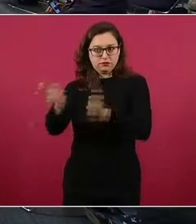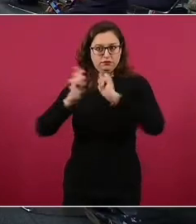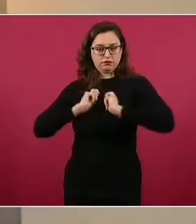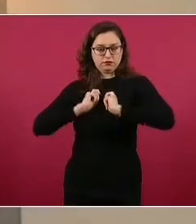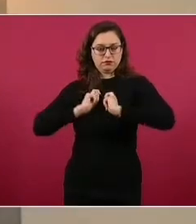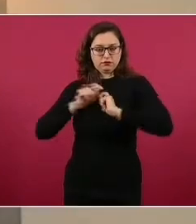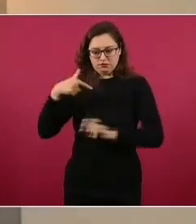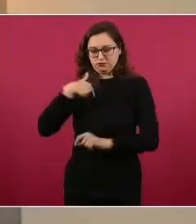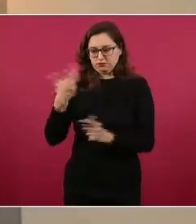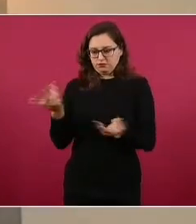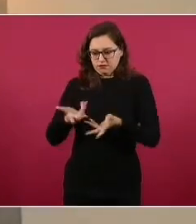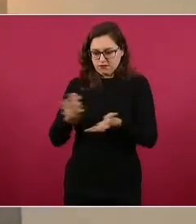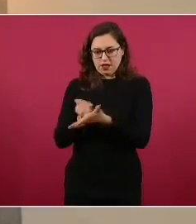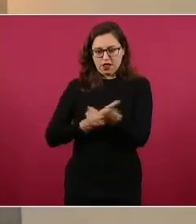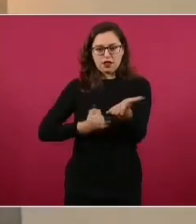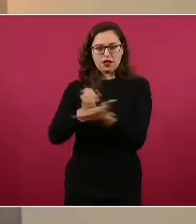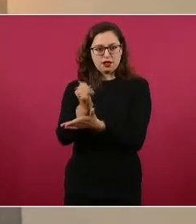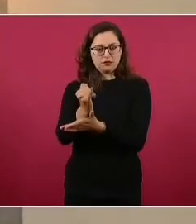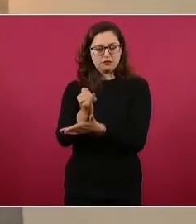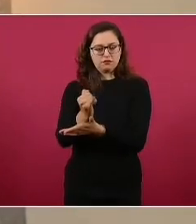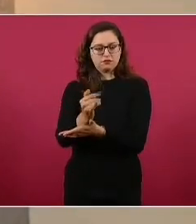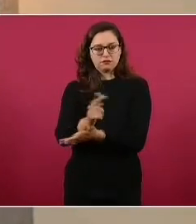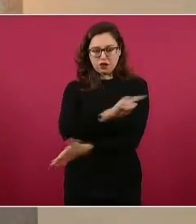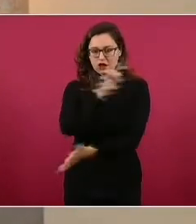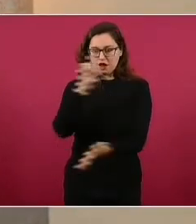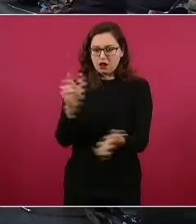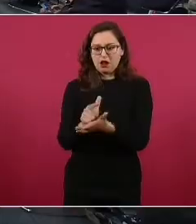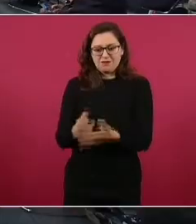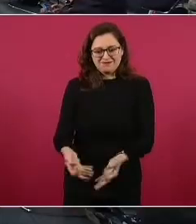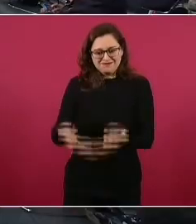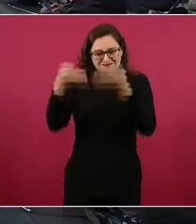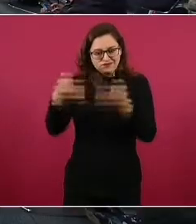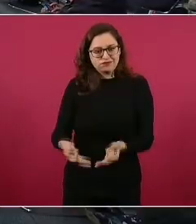legales, legítimas.